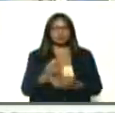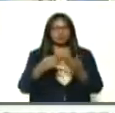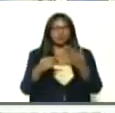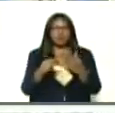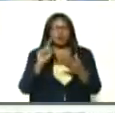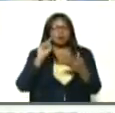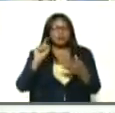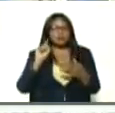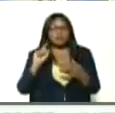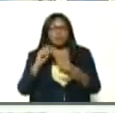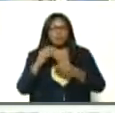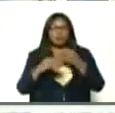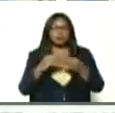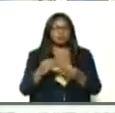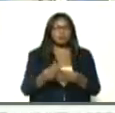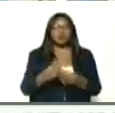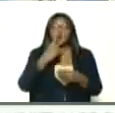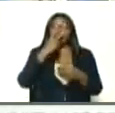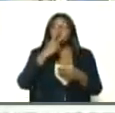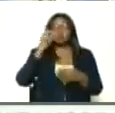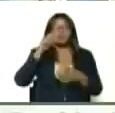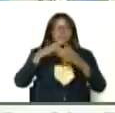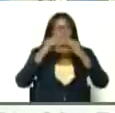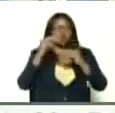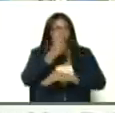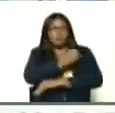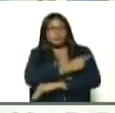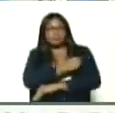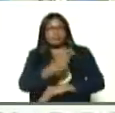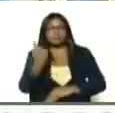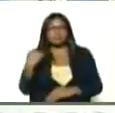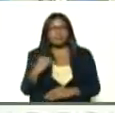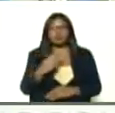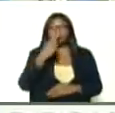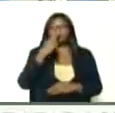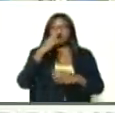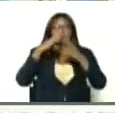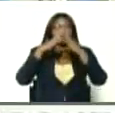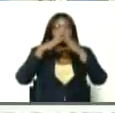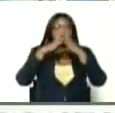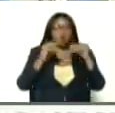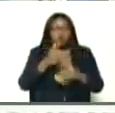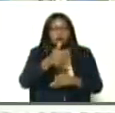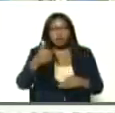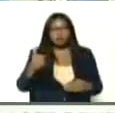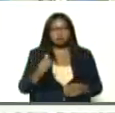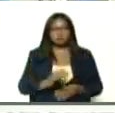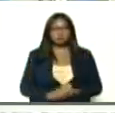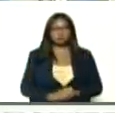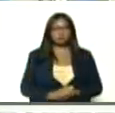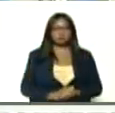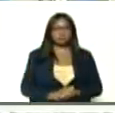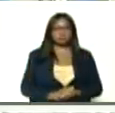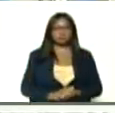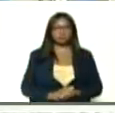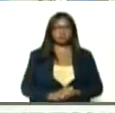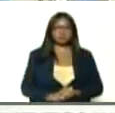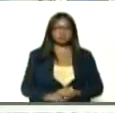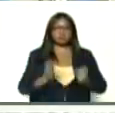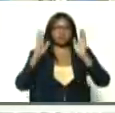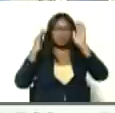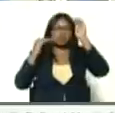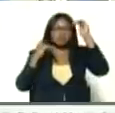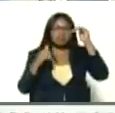manómetros, tenemos la bombona de oxígeno, todos los hospitales, tienen oxígeno, todos, mi comandante, así que, atiendan,